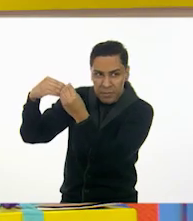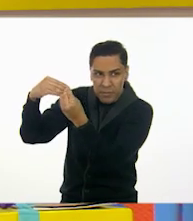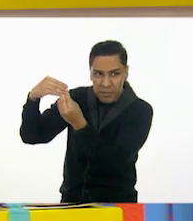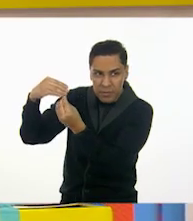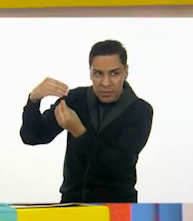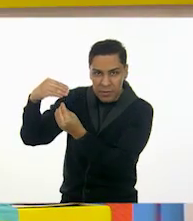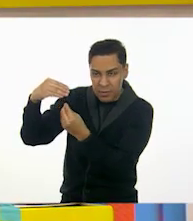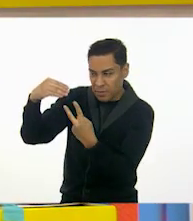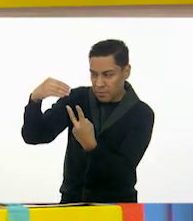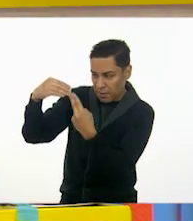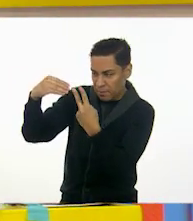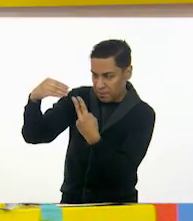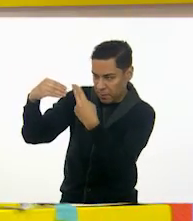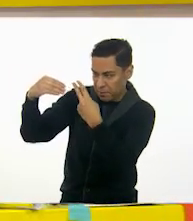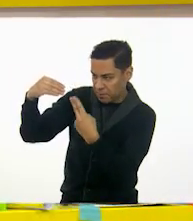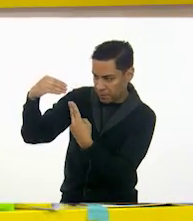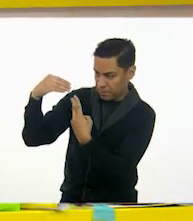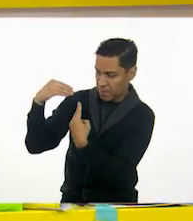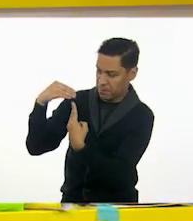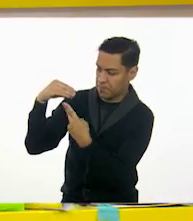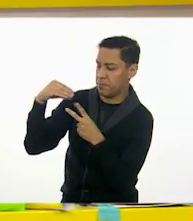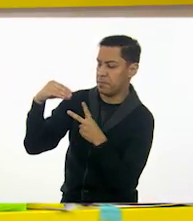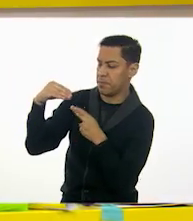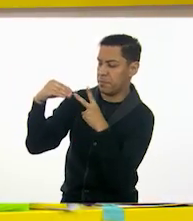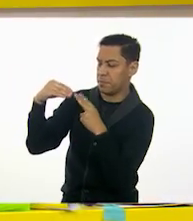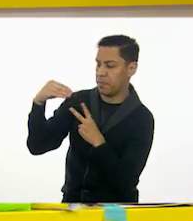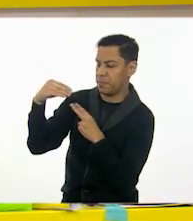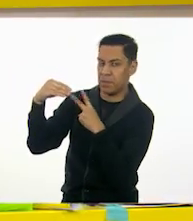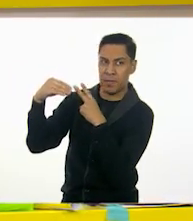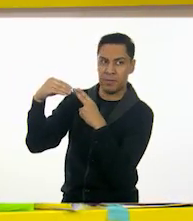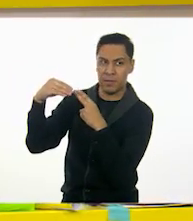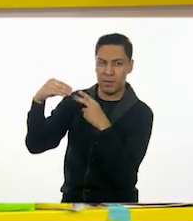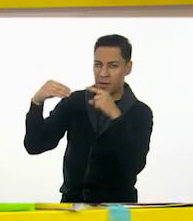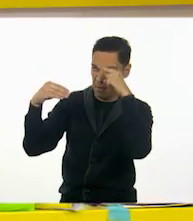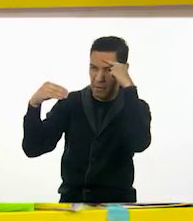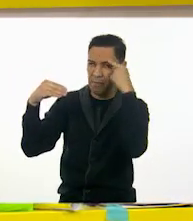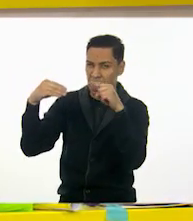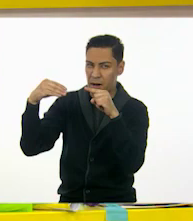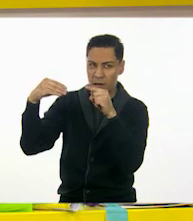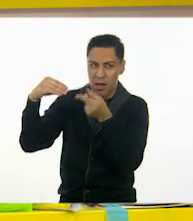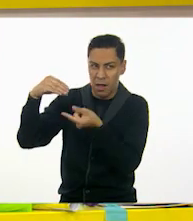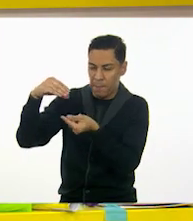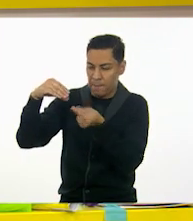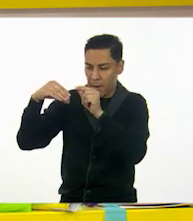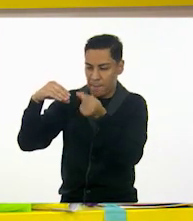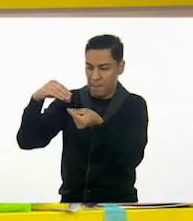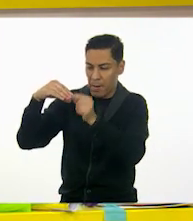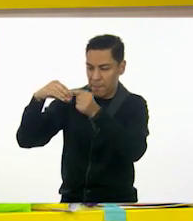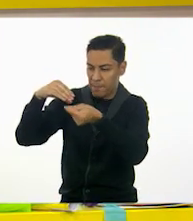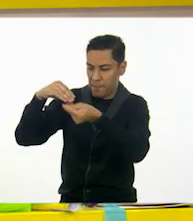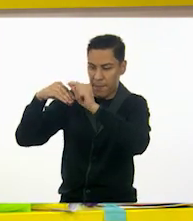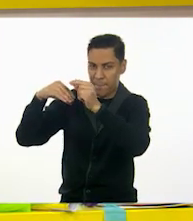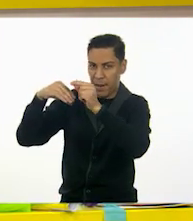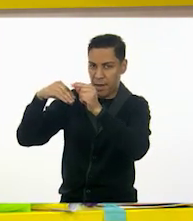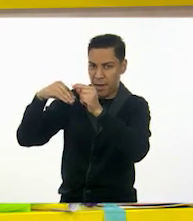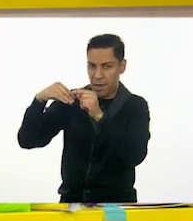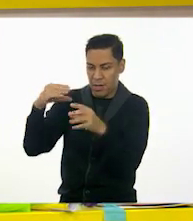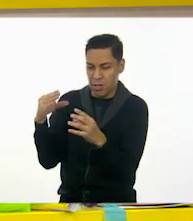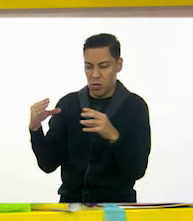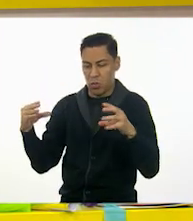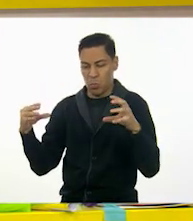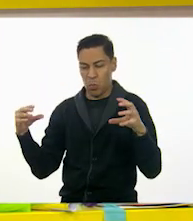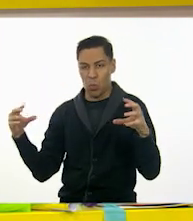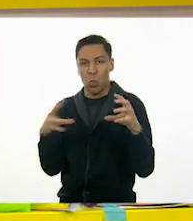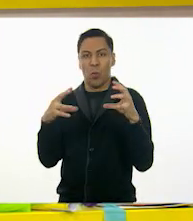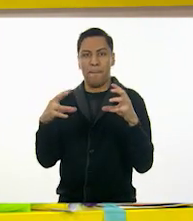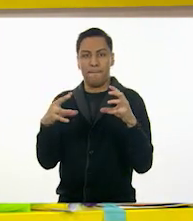Para que puedas pegar. A ver, dame este mejor. Exacto. Ven. Lo vamos a pegar súper rápido. Si quieres, yo